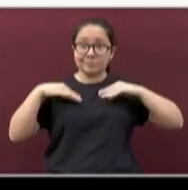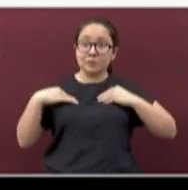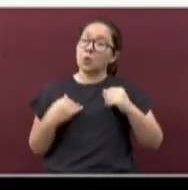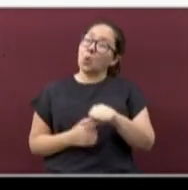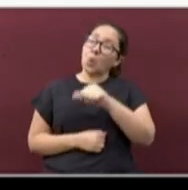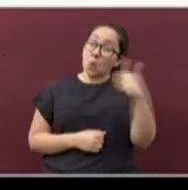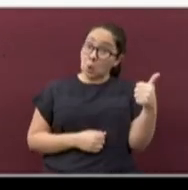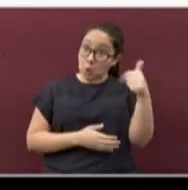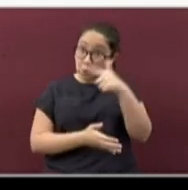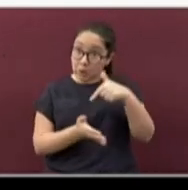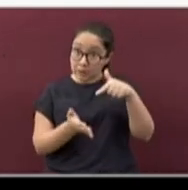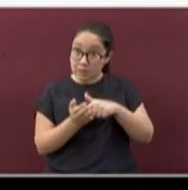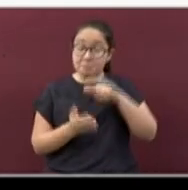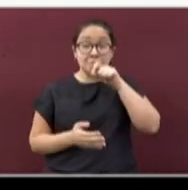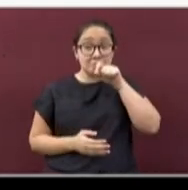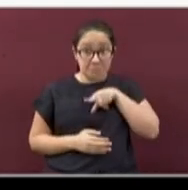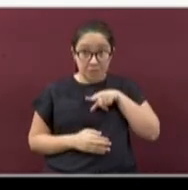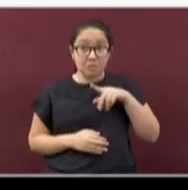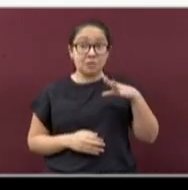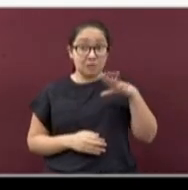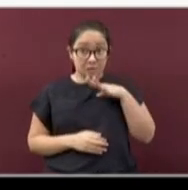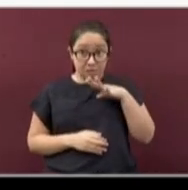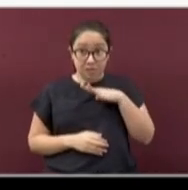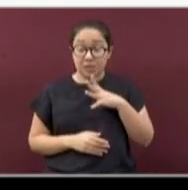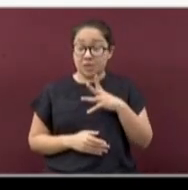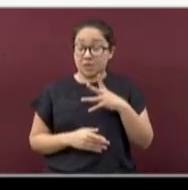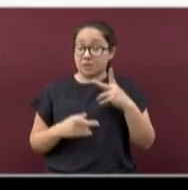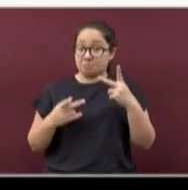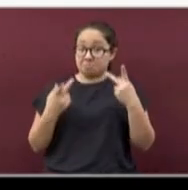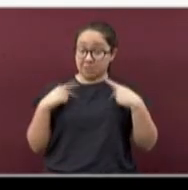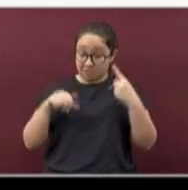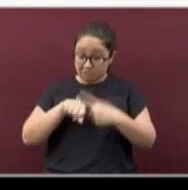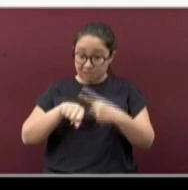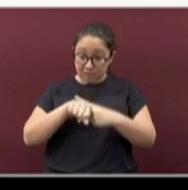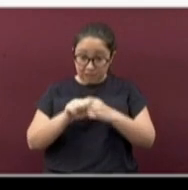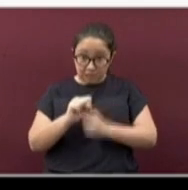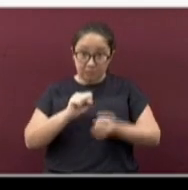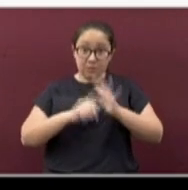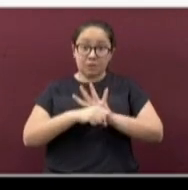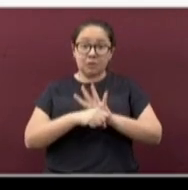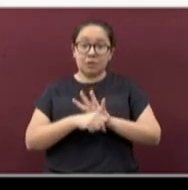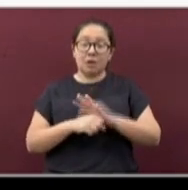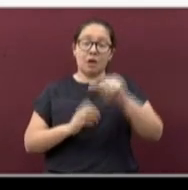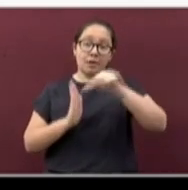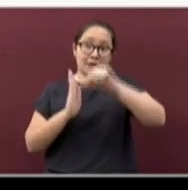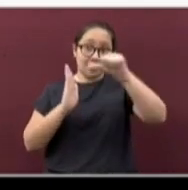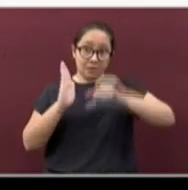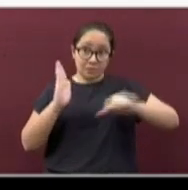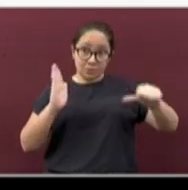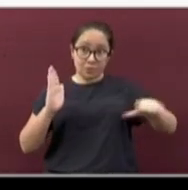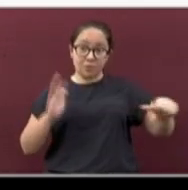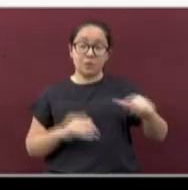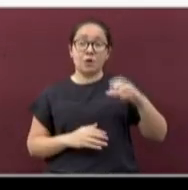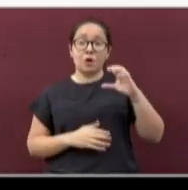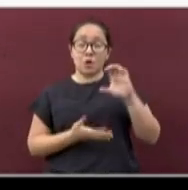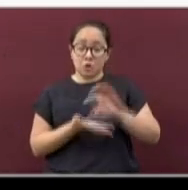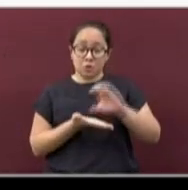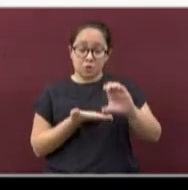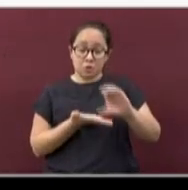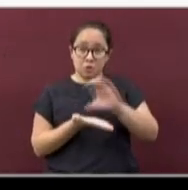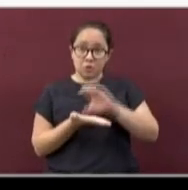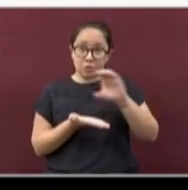municipios que también registran casos con la COVID-19 activa son Alto Tonga, Cozoleacaque,